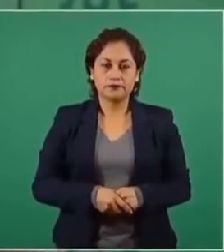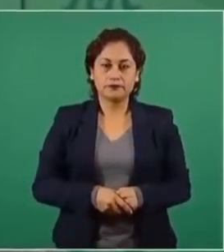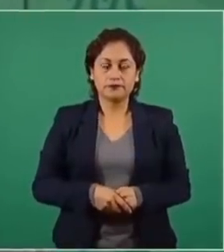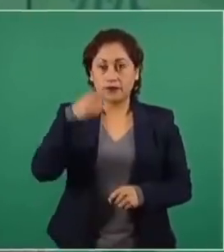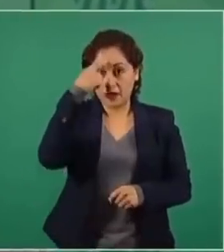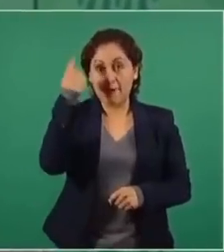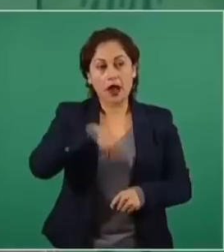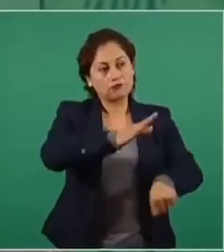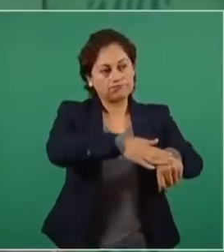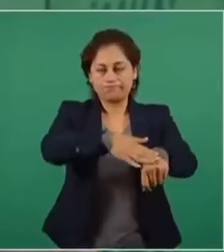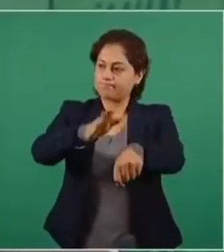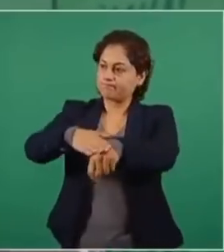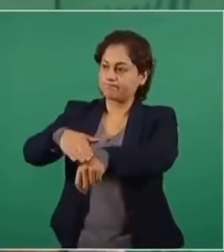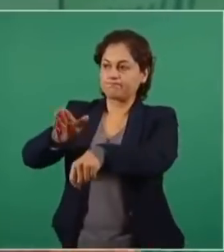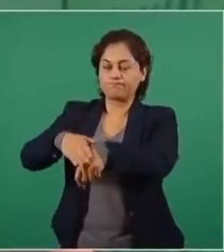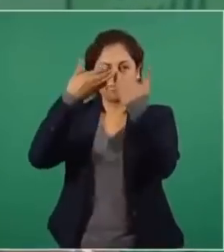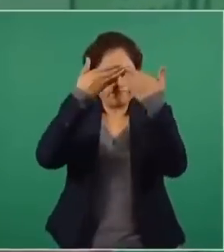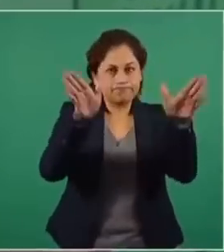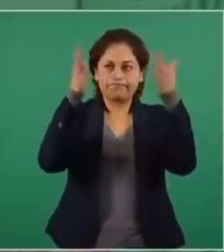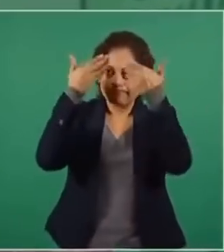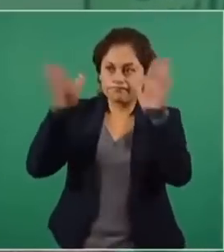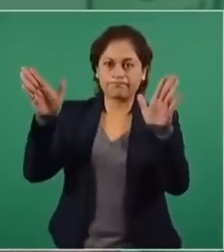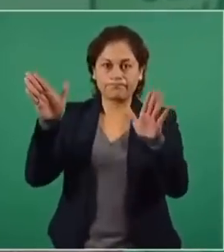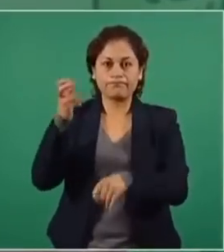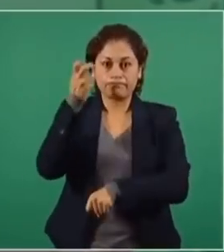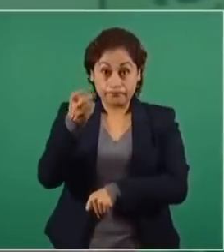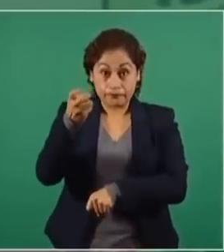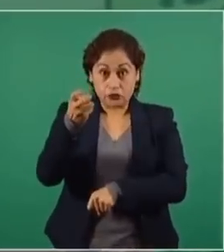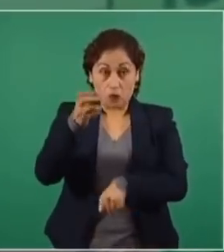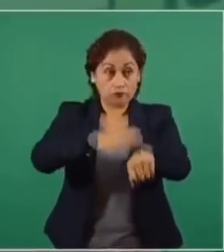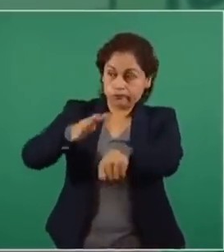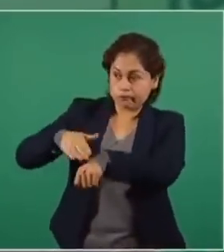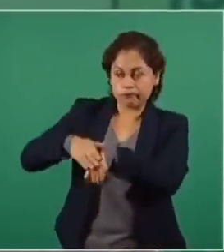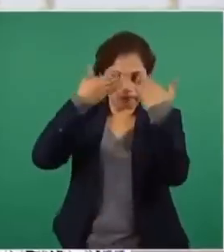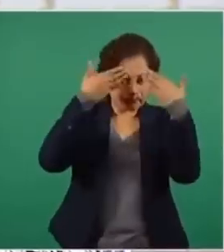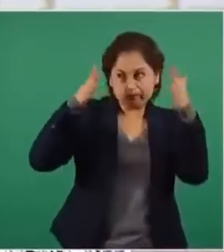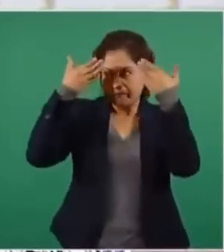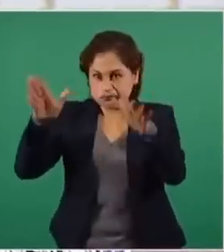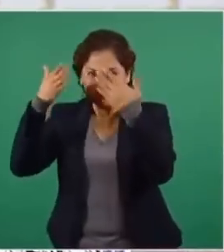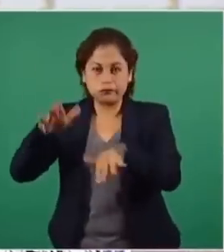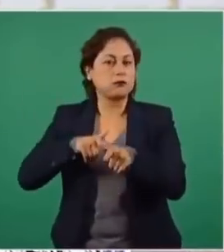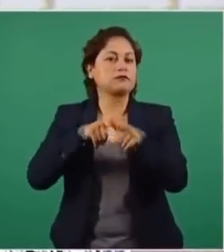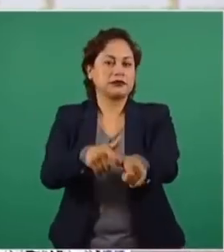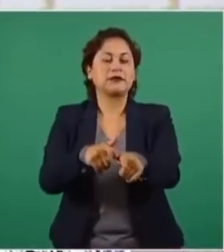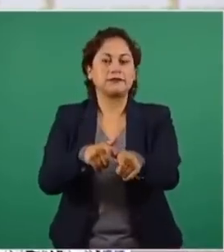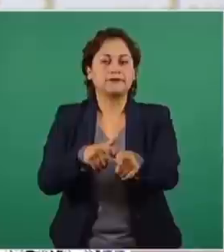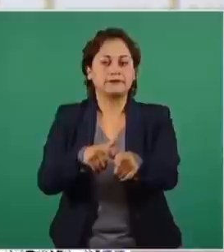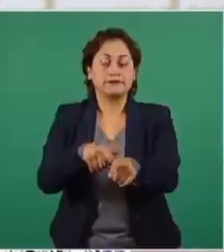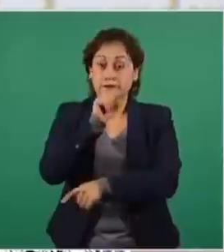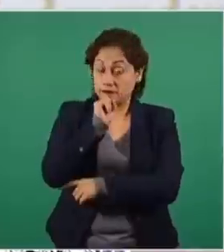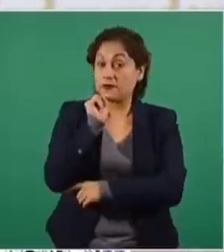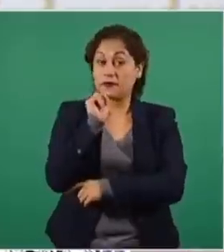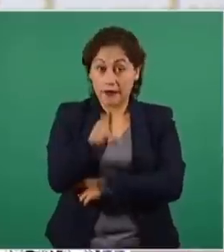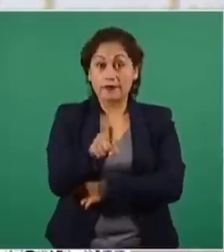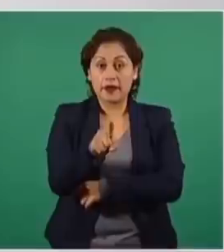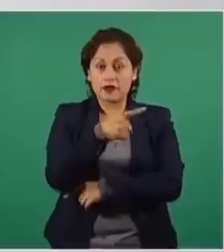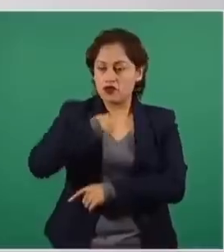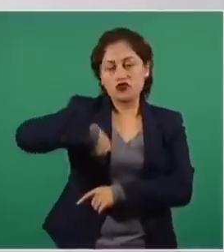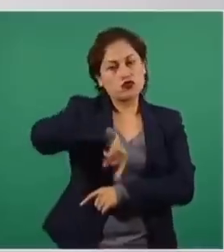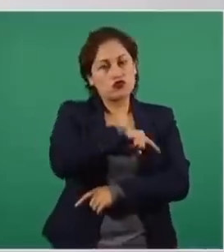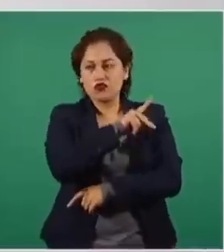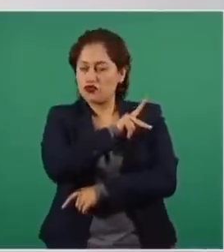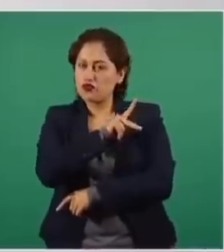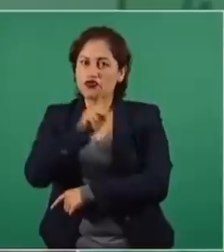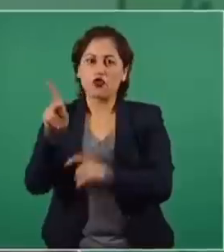creando conciencia. Que siga adelante la revolución de las conciencias. Y tener mucho cuidado, mucha atención